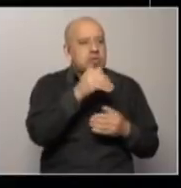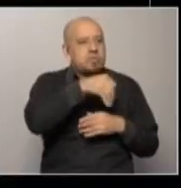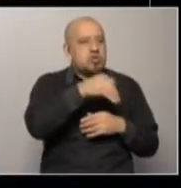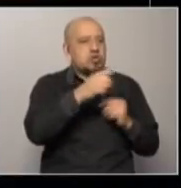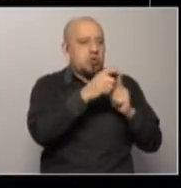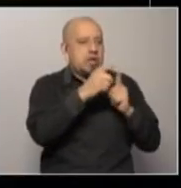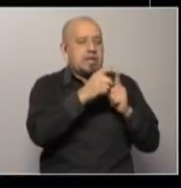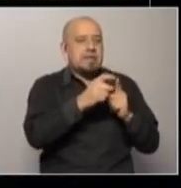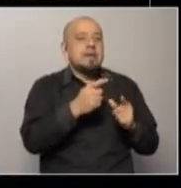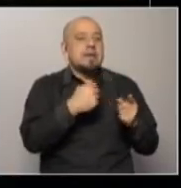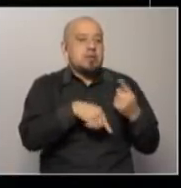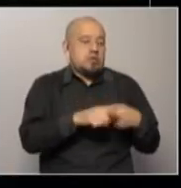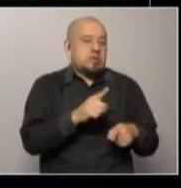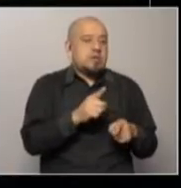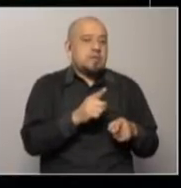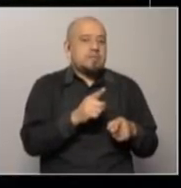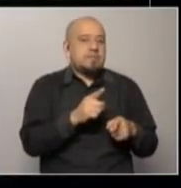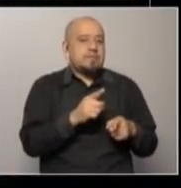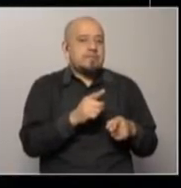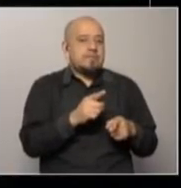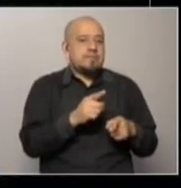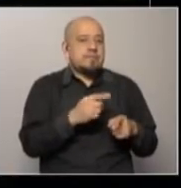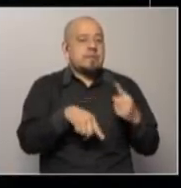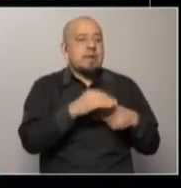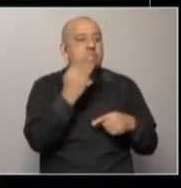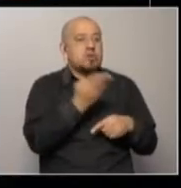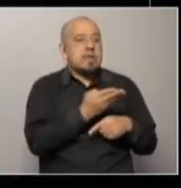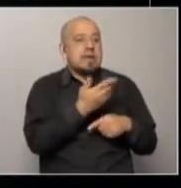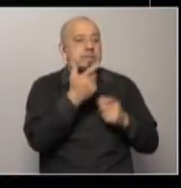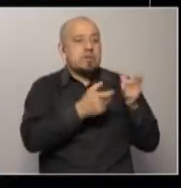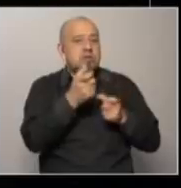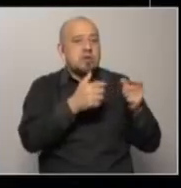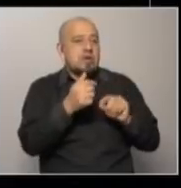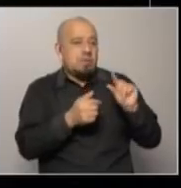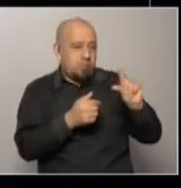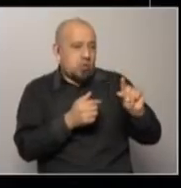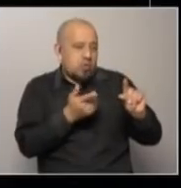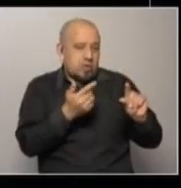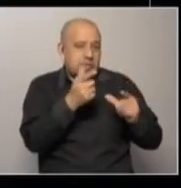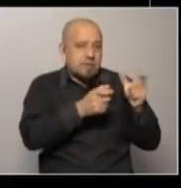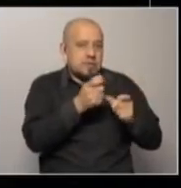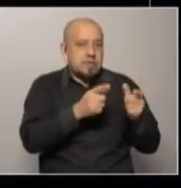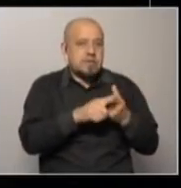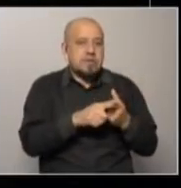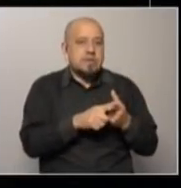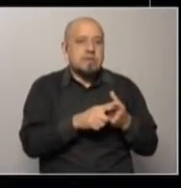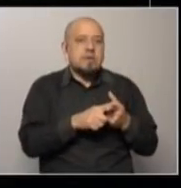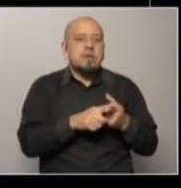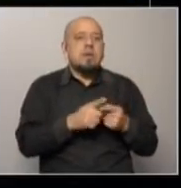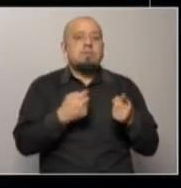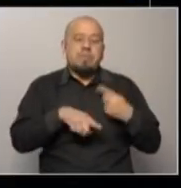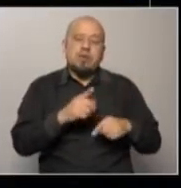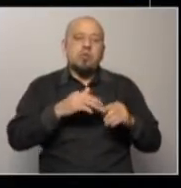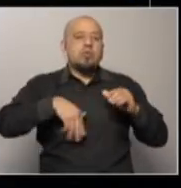año y entonces digamos el porcentaje de personal que tiene es muy bajo respecto a las partidas que tiene de inversión pero